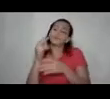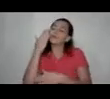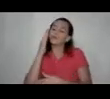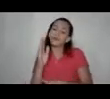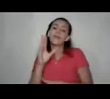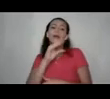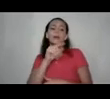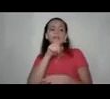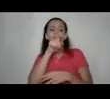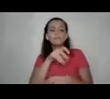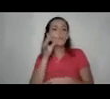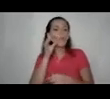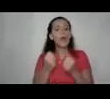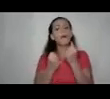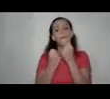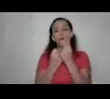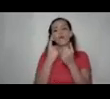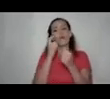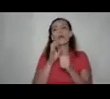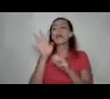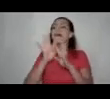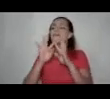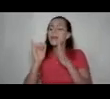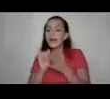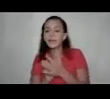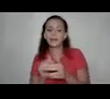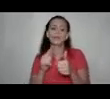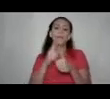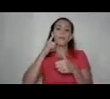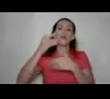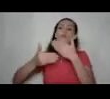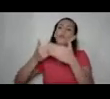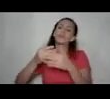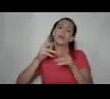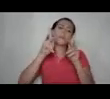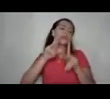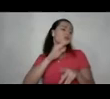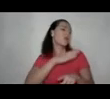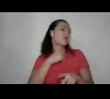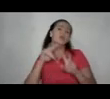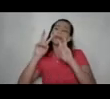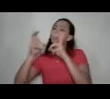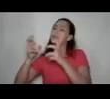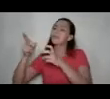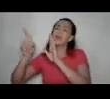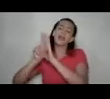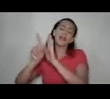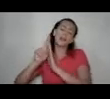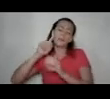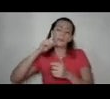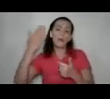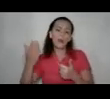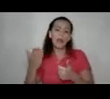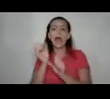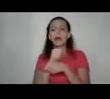necesita ese apoyo para ir a hablar de esto para un proceso creo que a nadie le gustan los trámites de ningún tipo imagínense hacer un